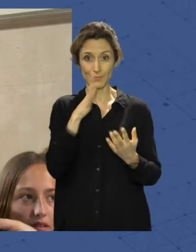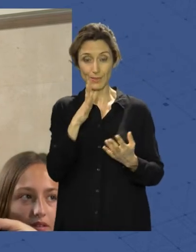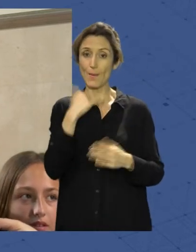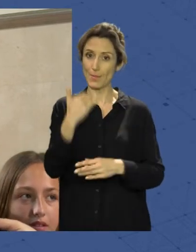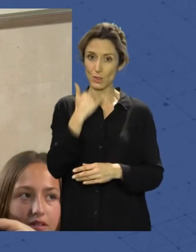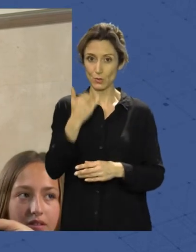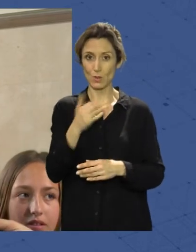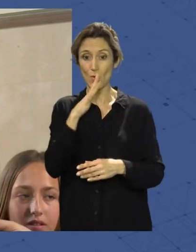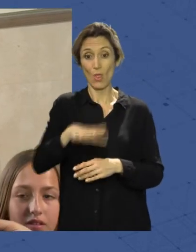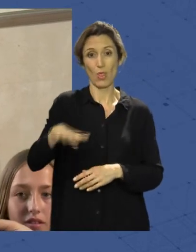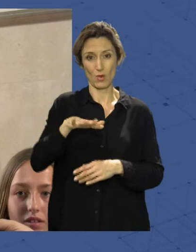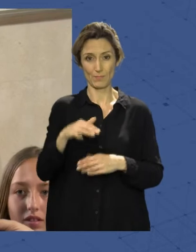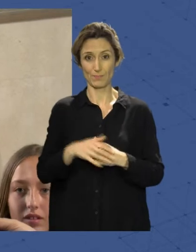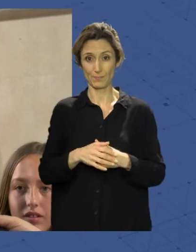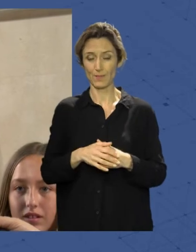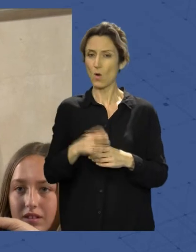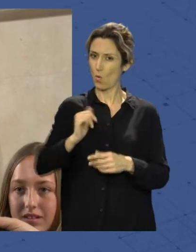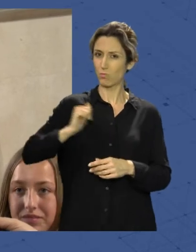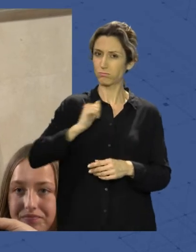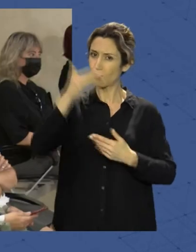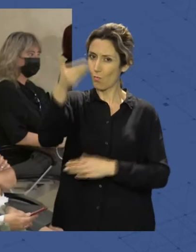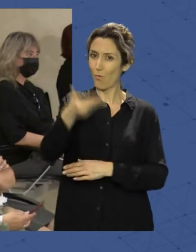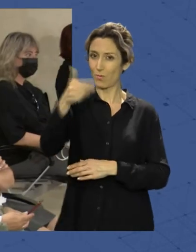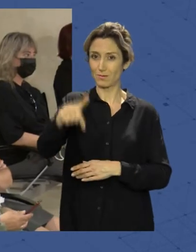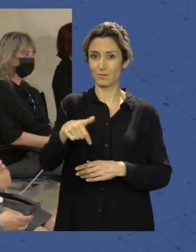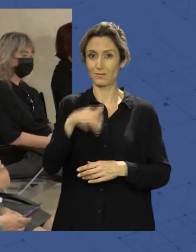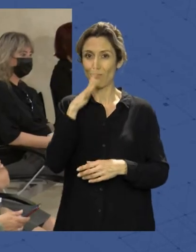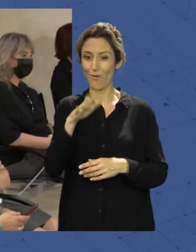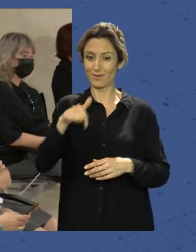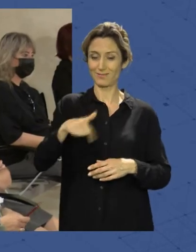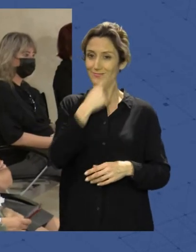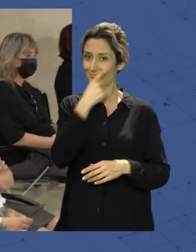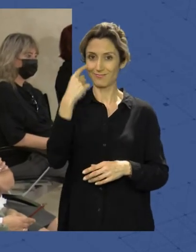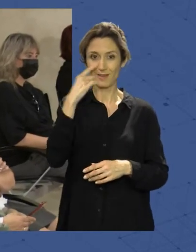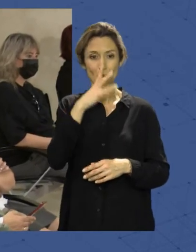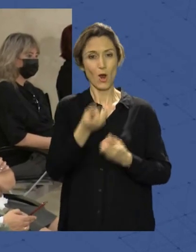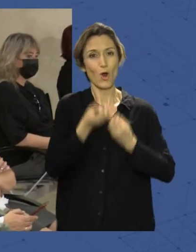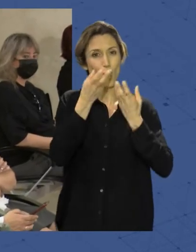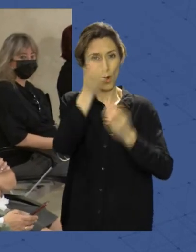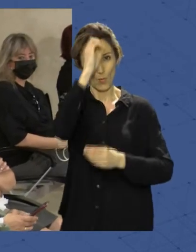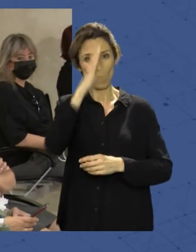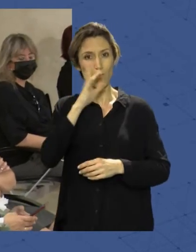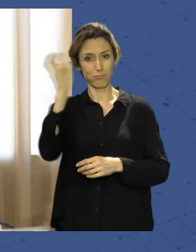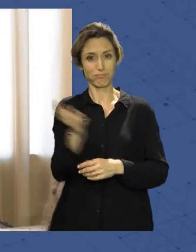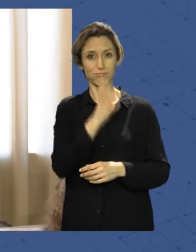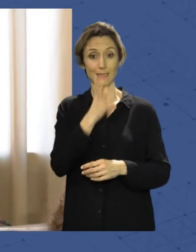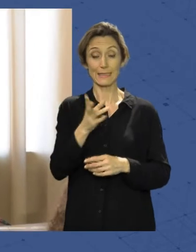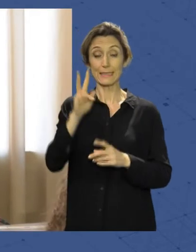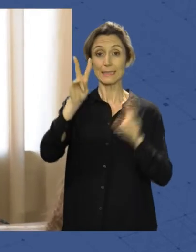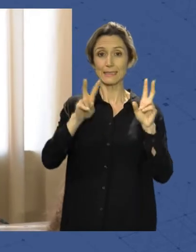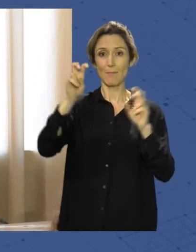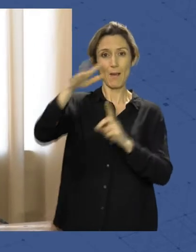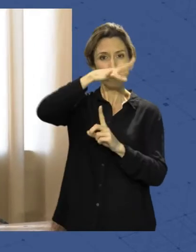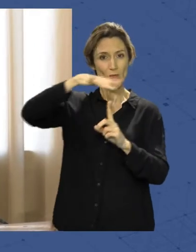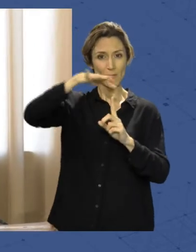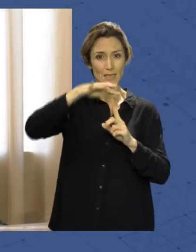parecido una oportunidad muy grande de estar aquí y dar opiniones. Temas como el medioambiente, la solidaridad